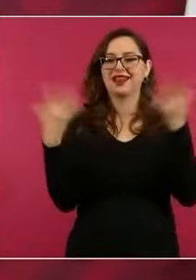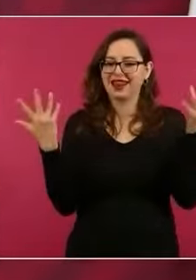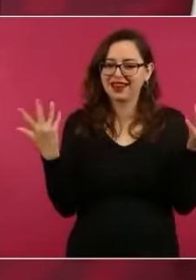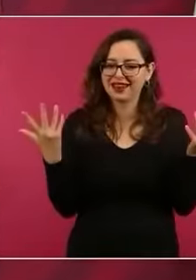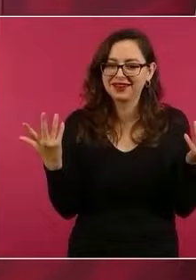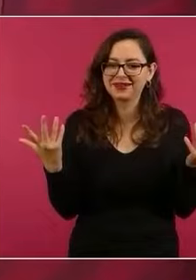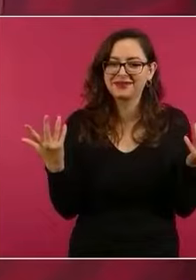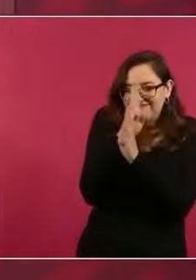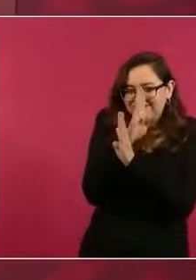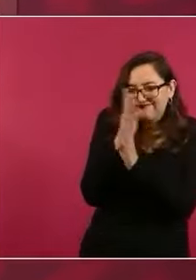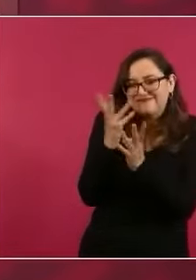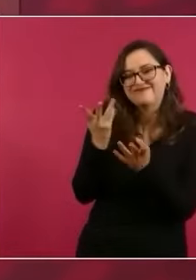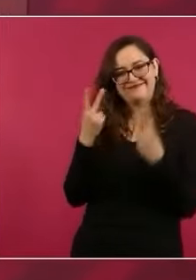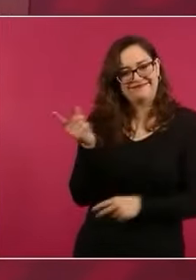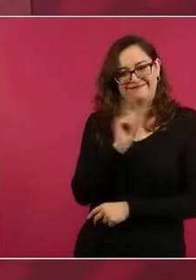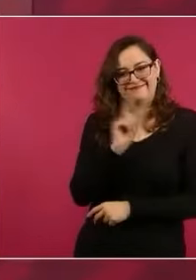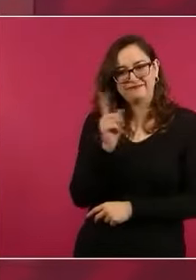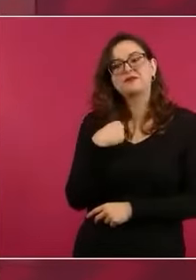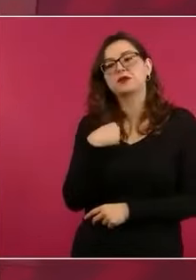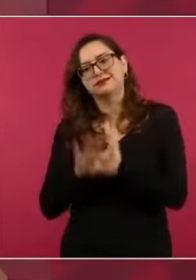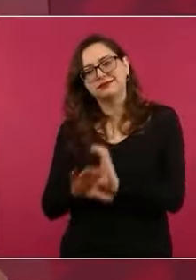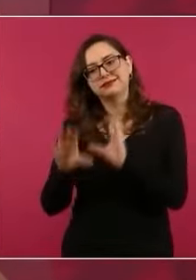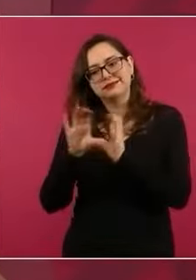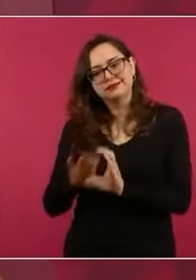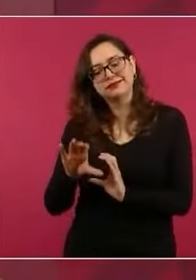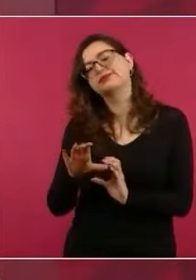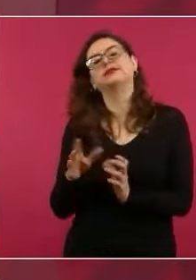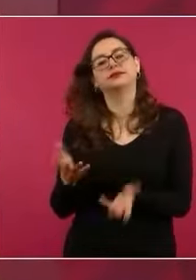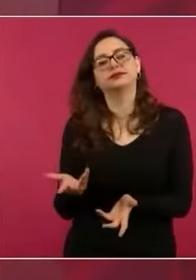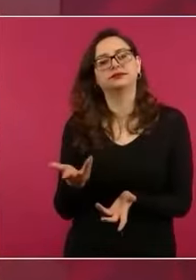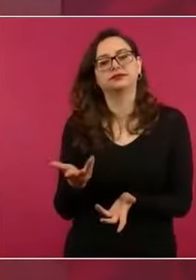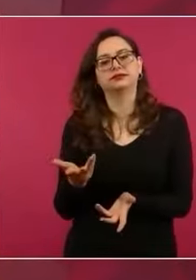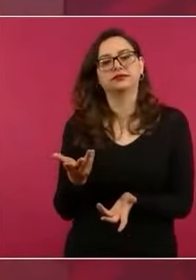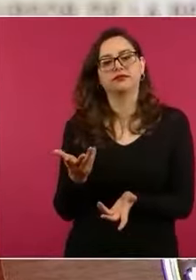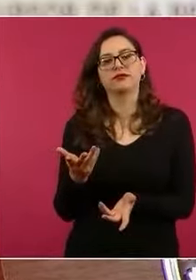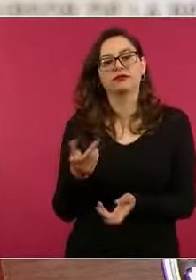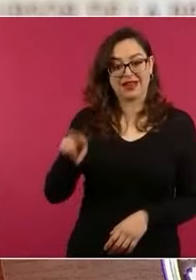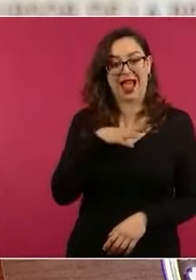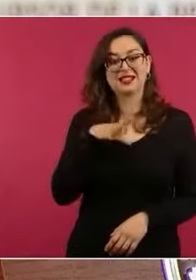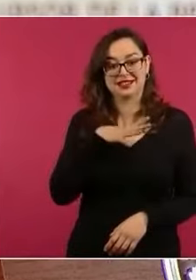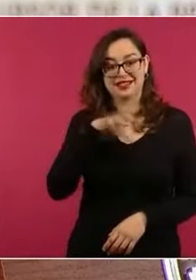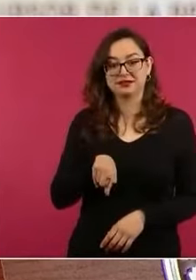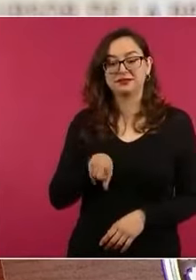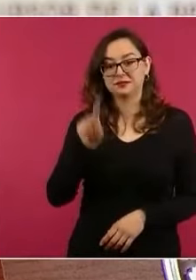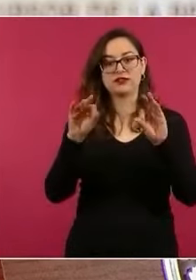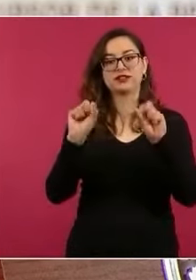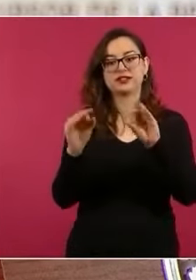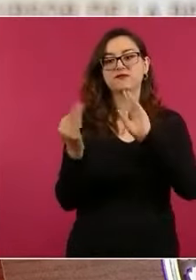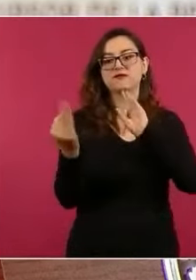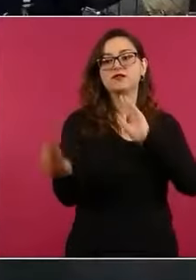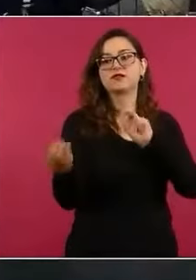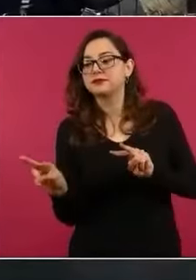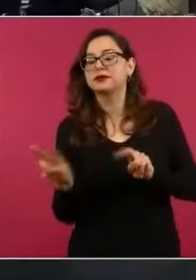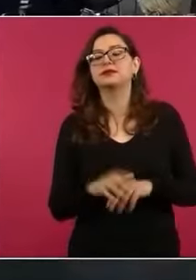claro, este, discreto. Este, pues sí estuve pendiente y estaba ahí también la jefa de gobierno, en su despacho. Entonces